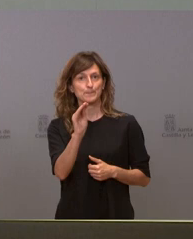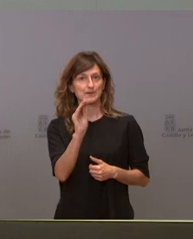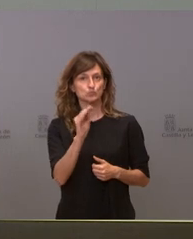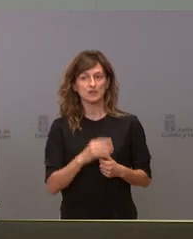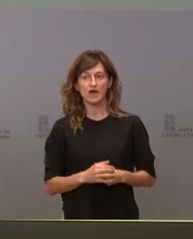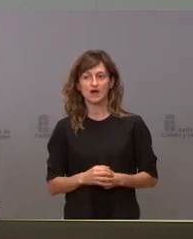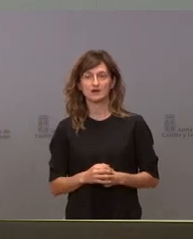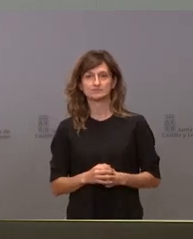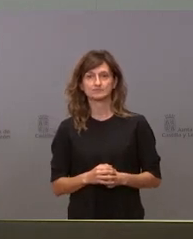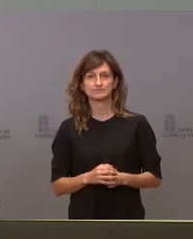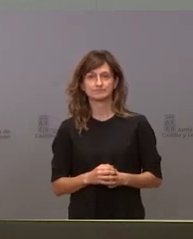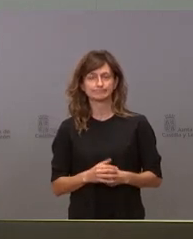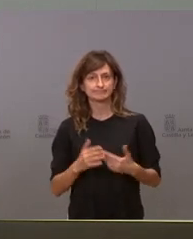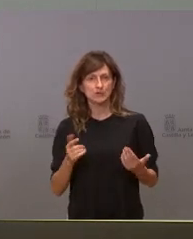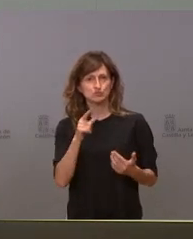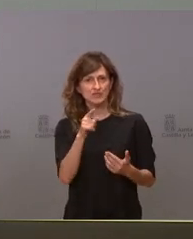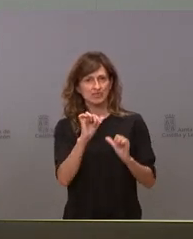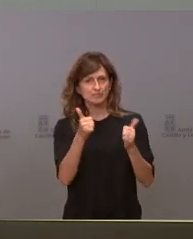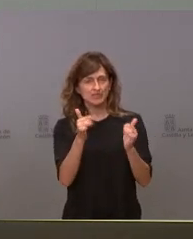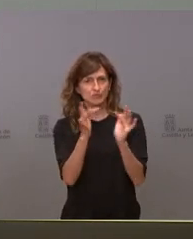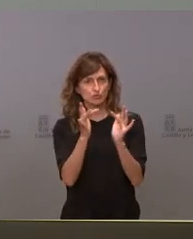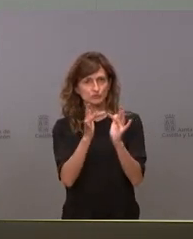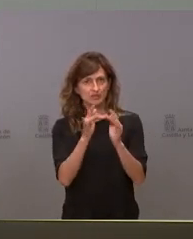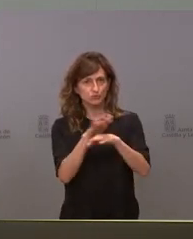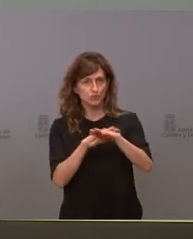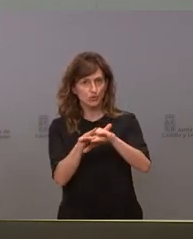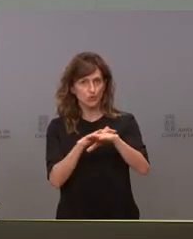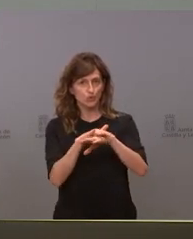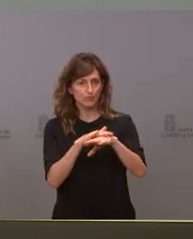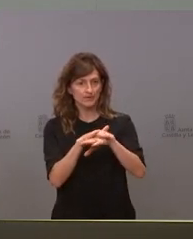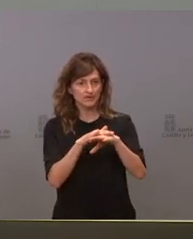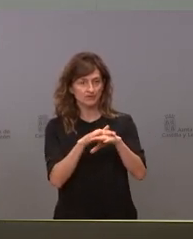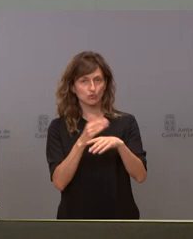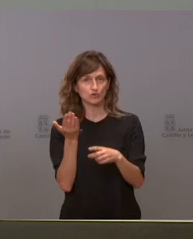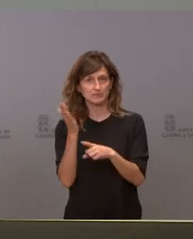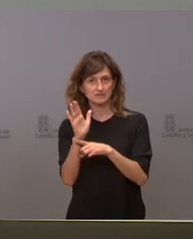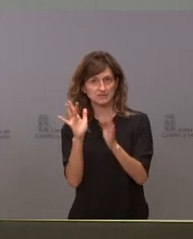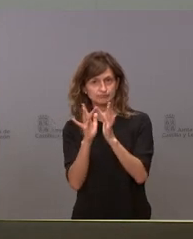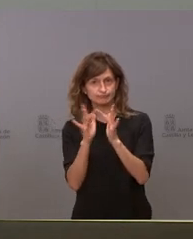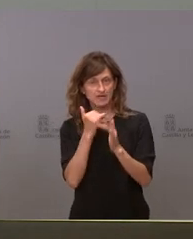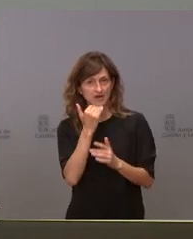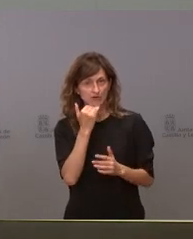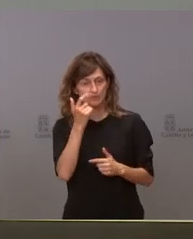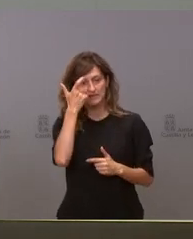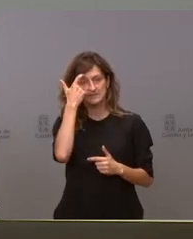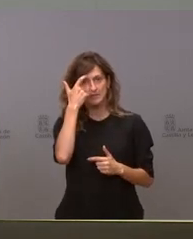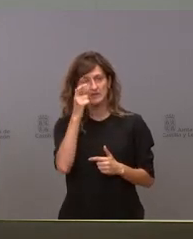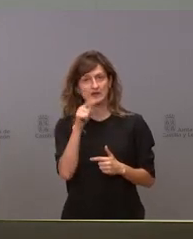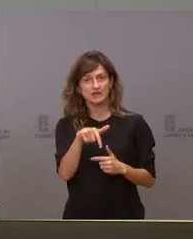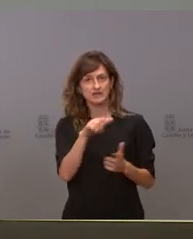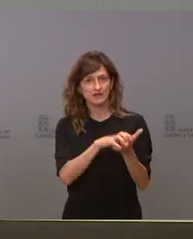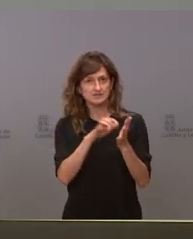ha iniciado algún tipo de contacto con el gobierno o algún representante del gobierno para saber por qué